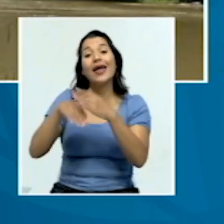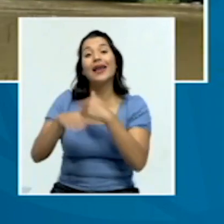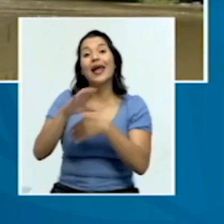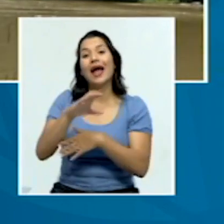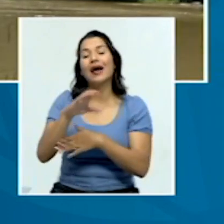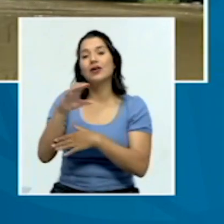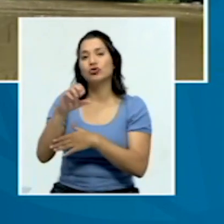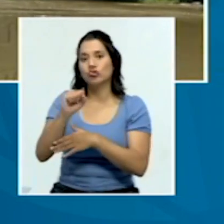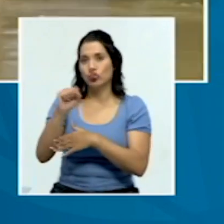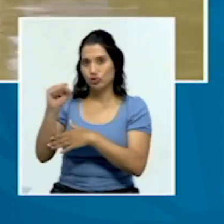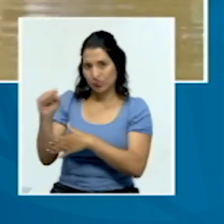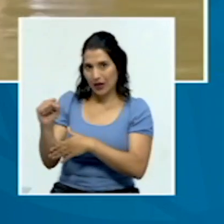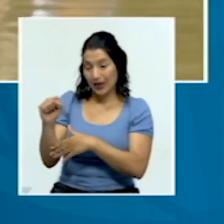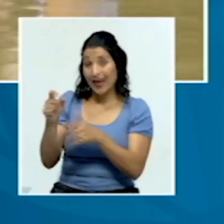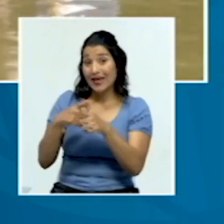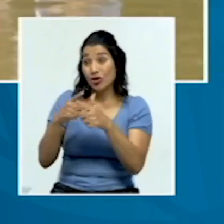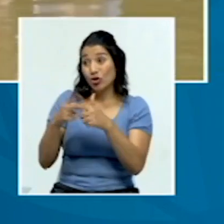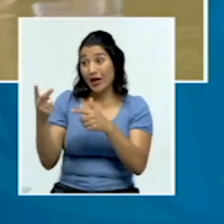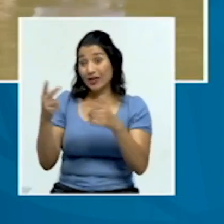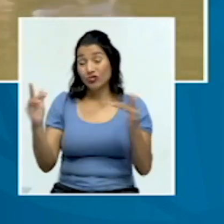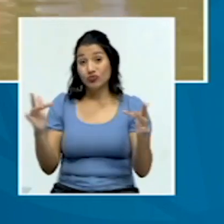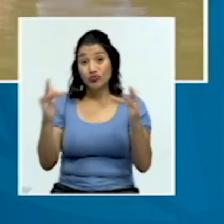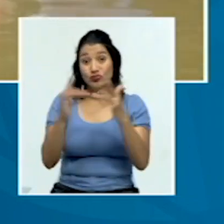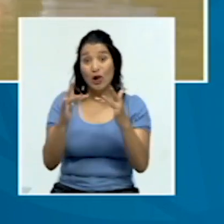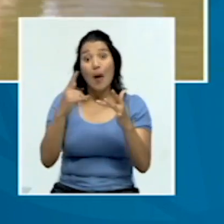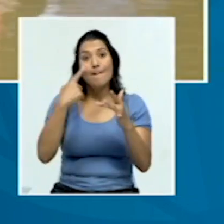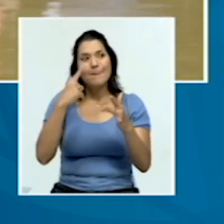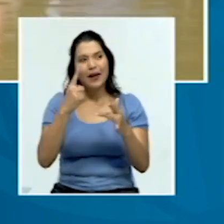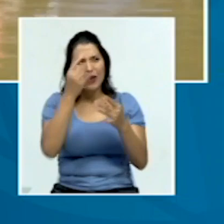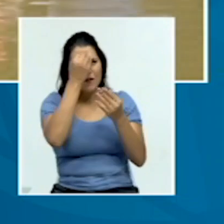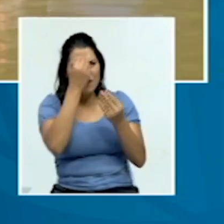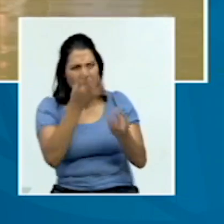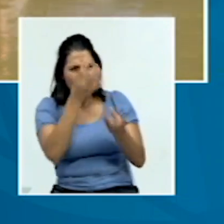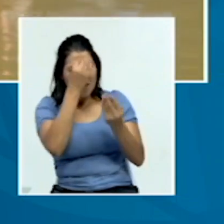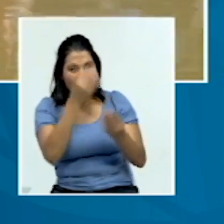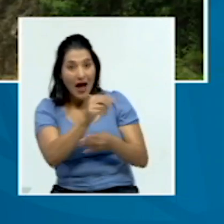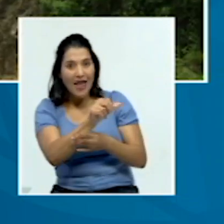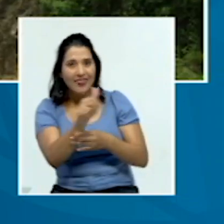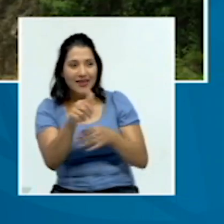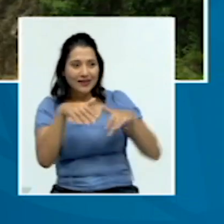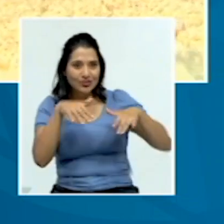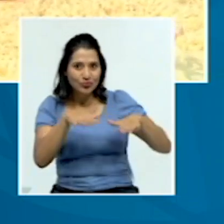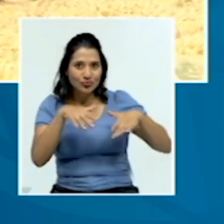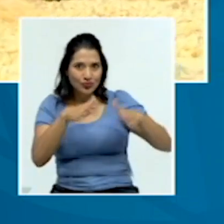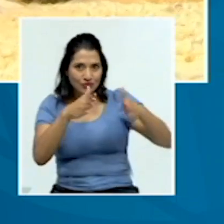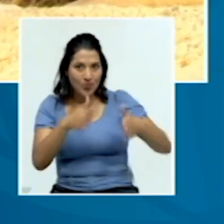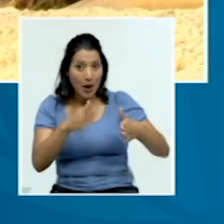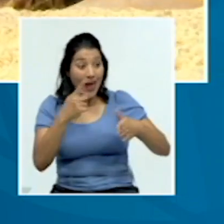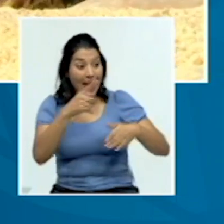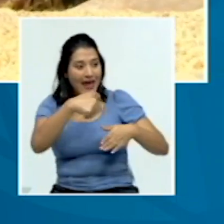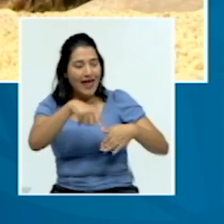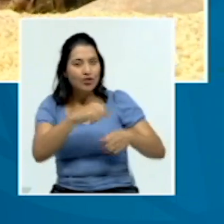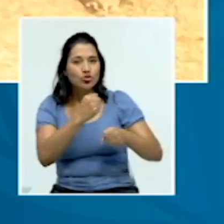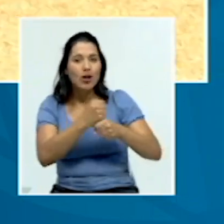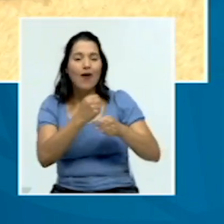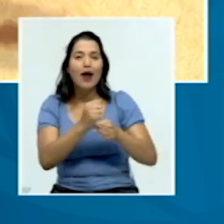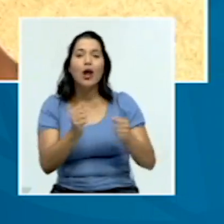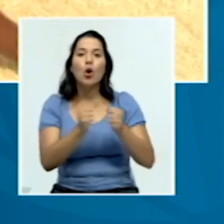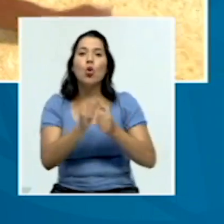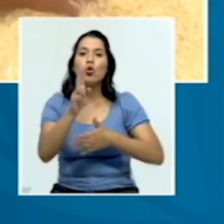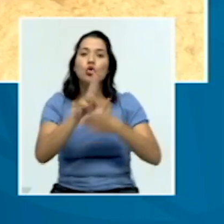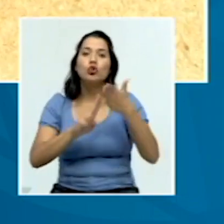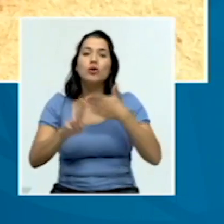enlace para capacitar a más de 10 costureras y costureros para que trabajaran en conjunto con la universidad para la